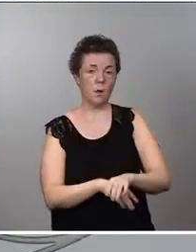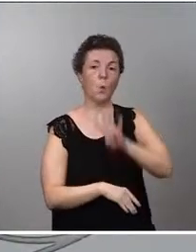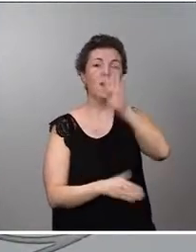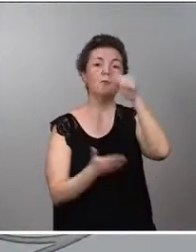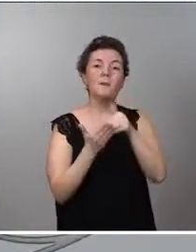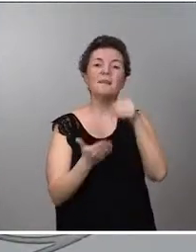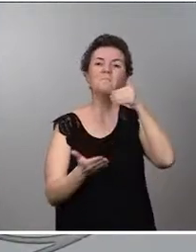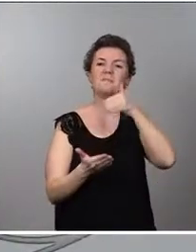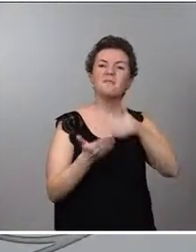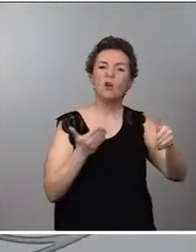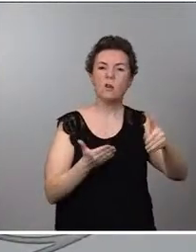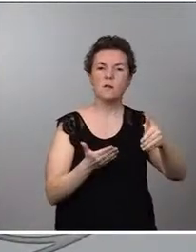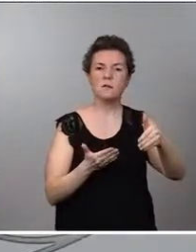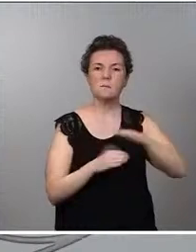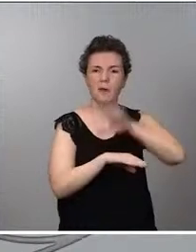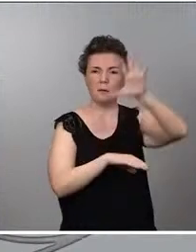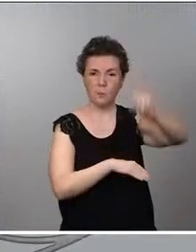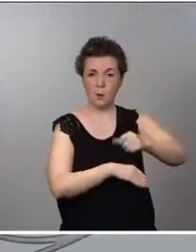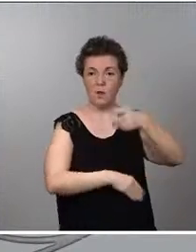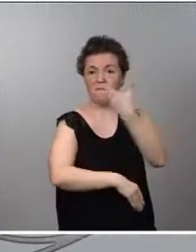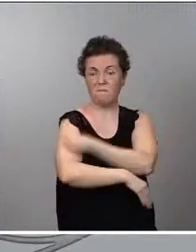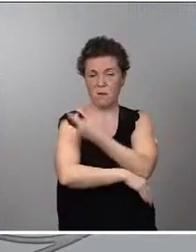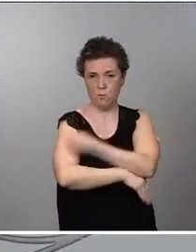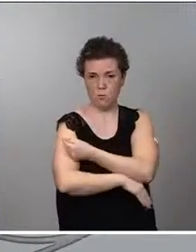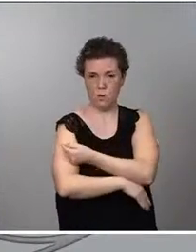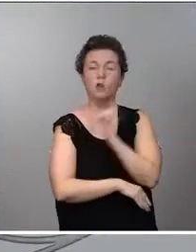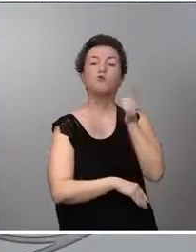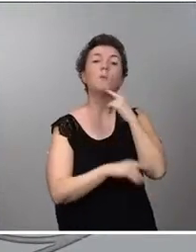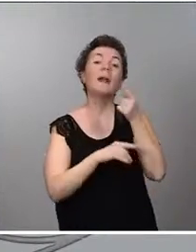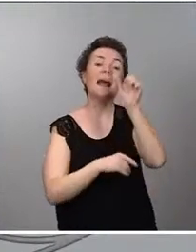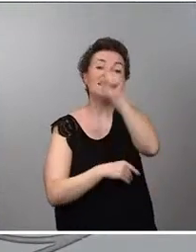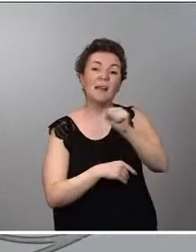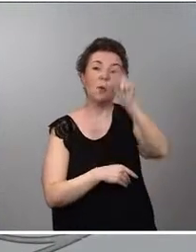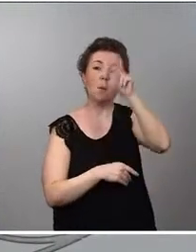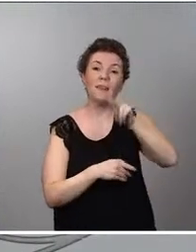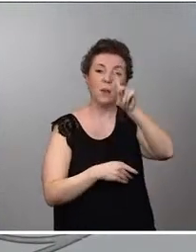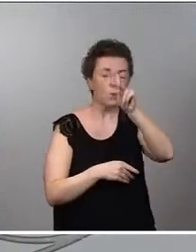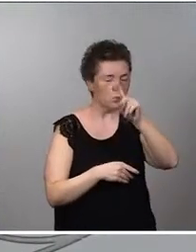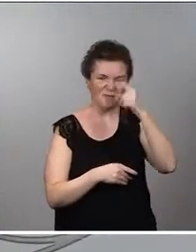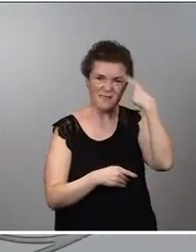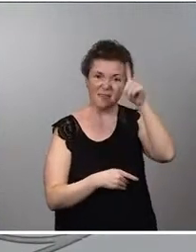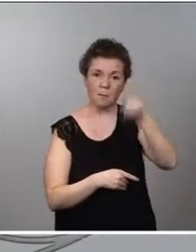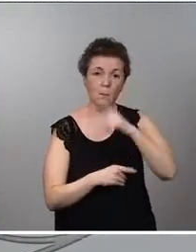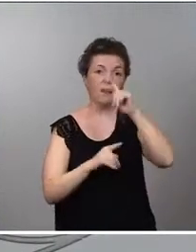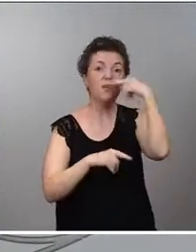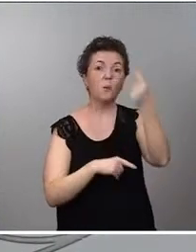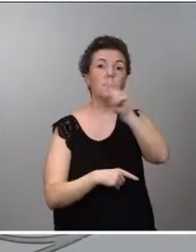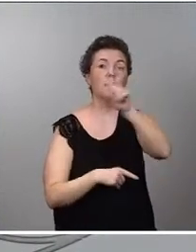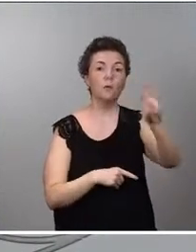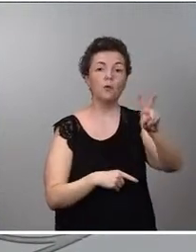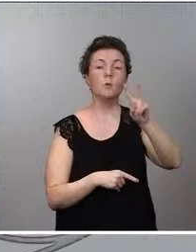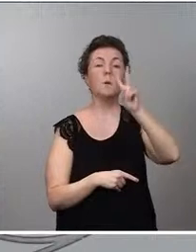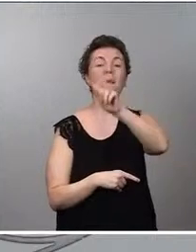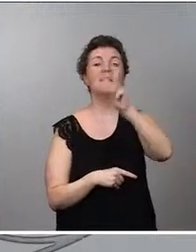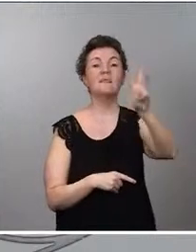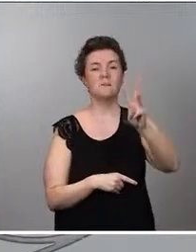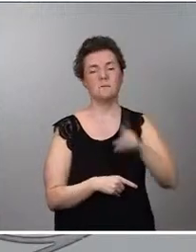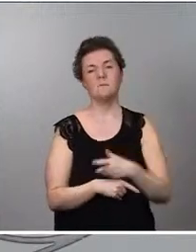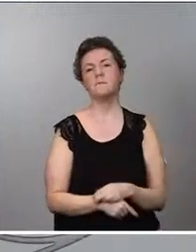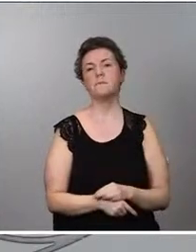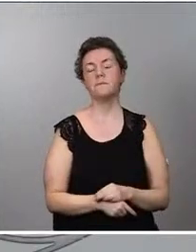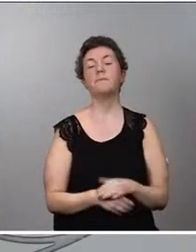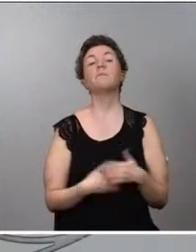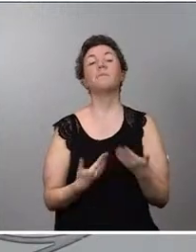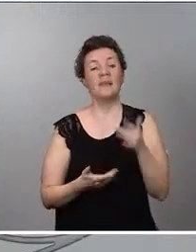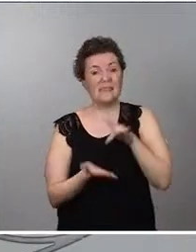en la adquisición de esta vacuna no solamente para el año 21 sino también como saben para el año 22 y para el año 23. Por tanto, hoy